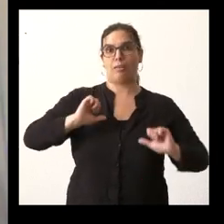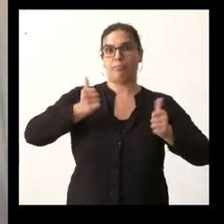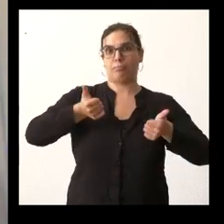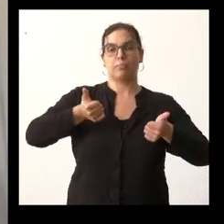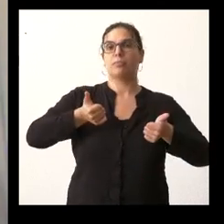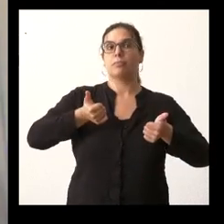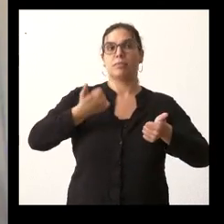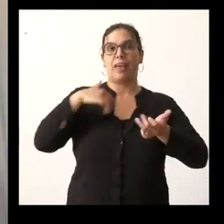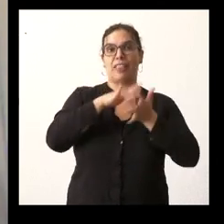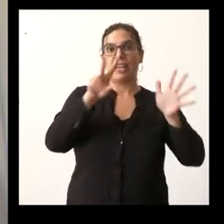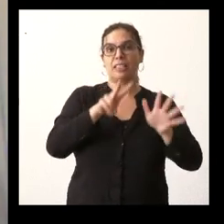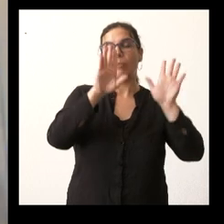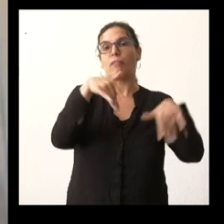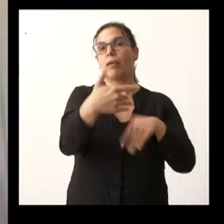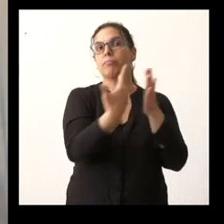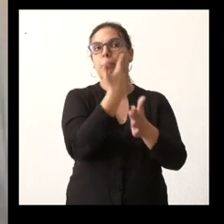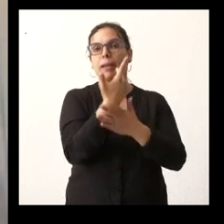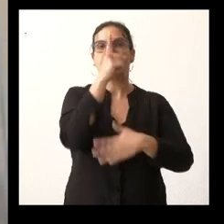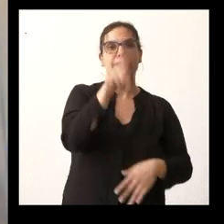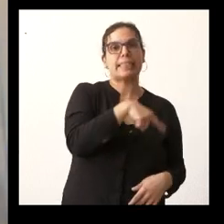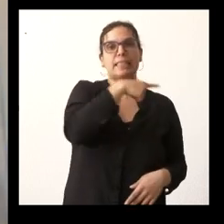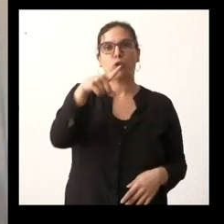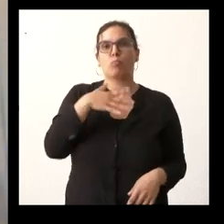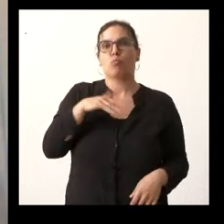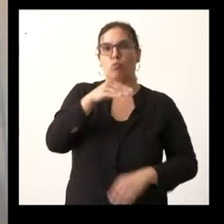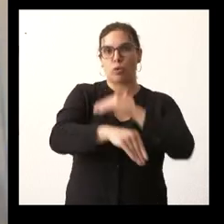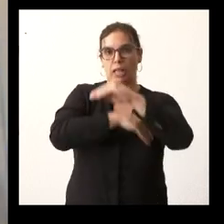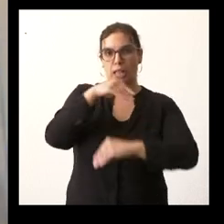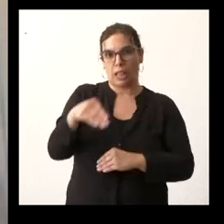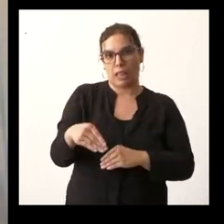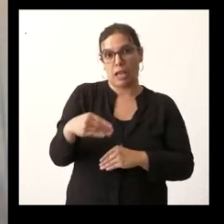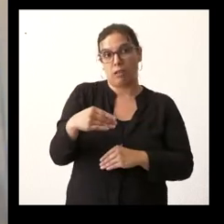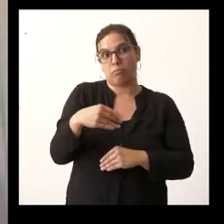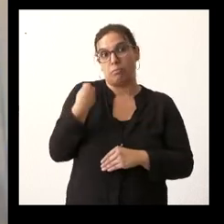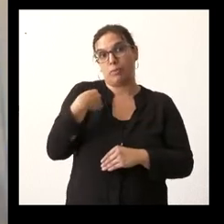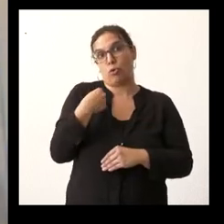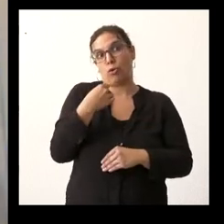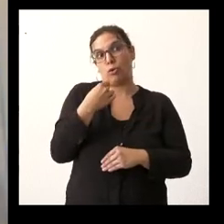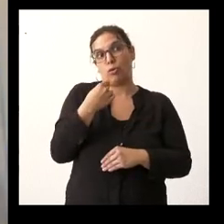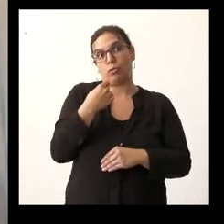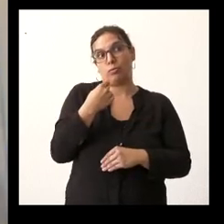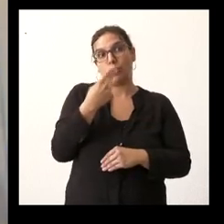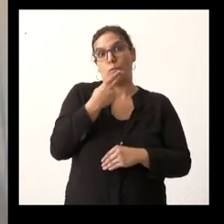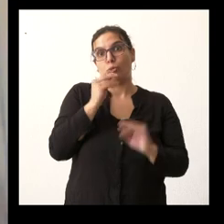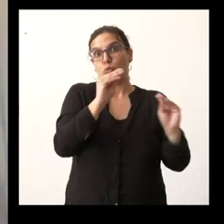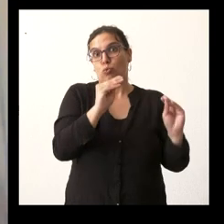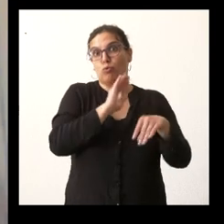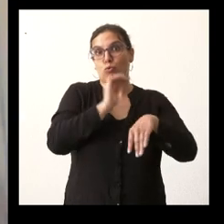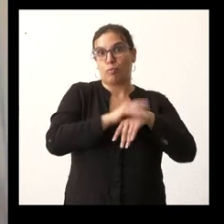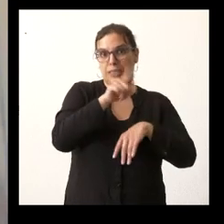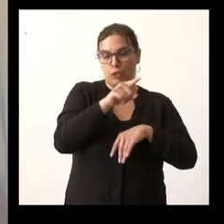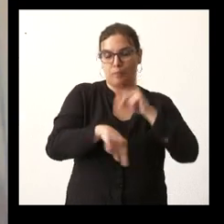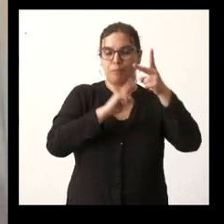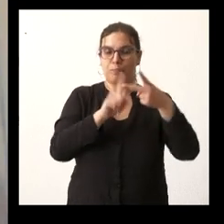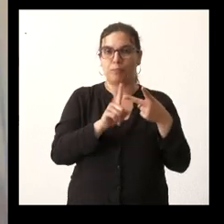bueno que nos explique si al final eso se va a poder hacer según en base a sus propias sus propios compromisos o no la